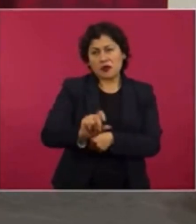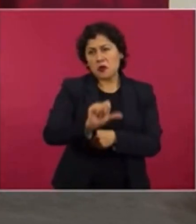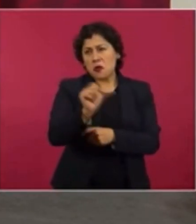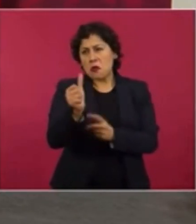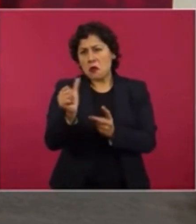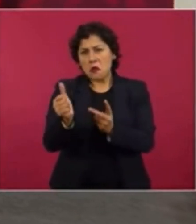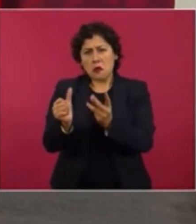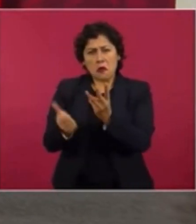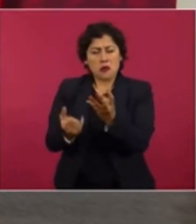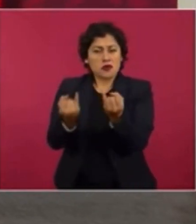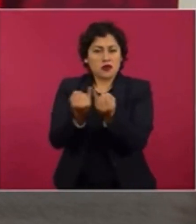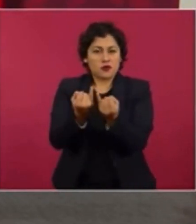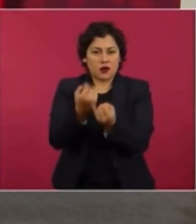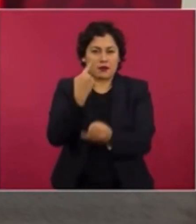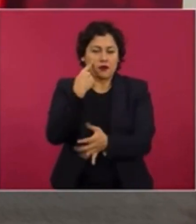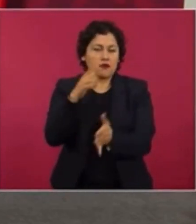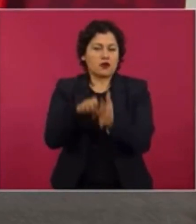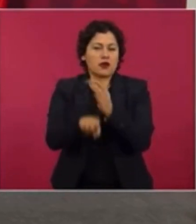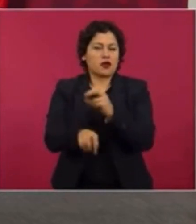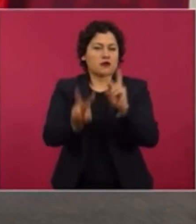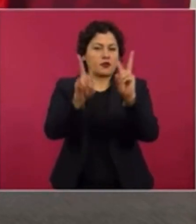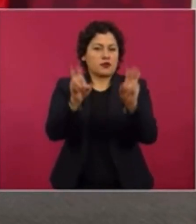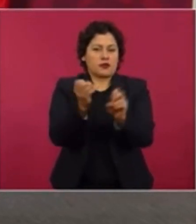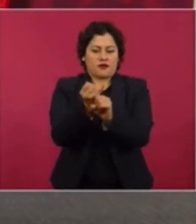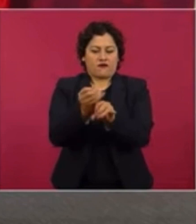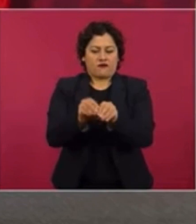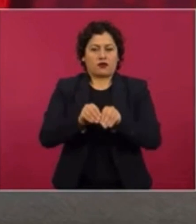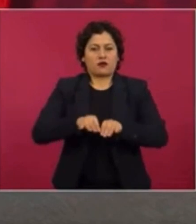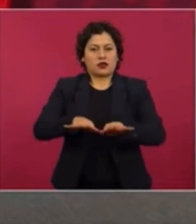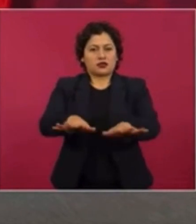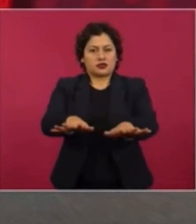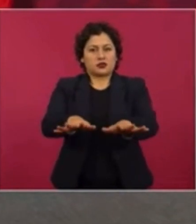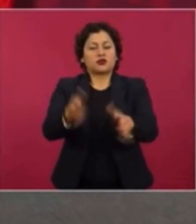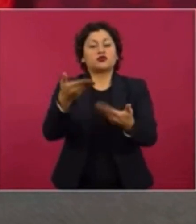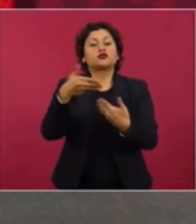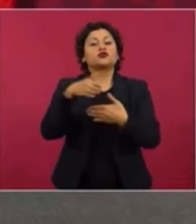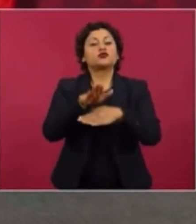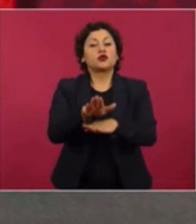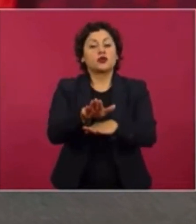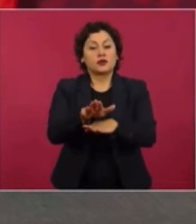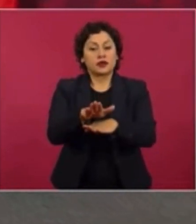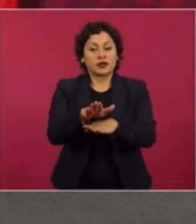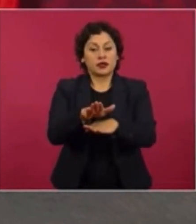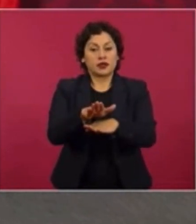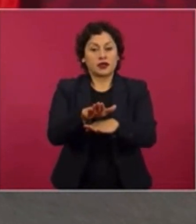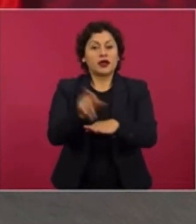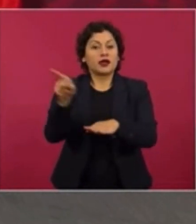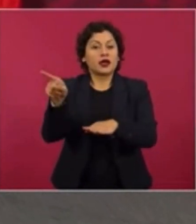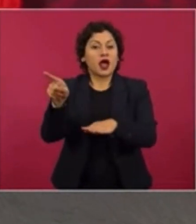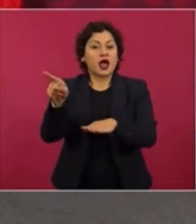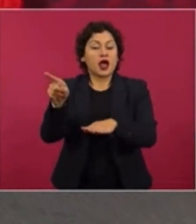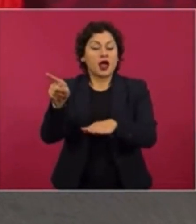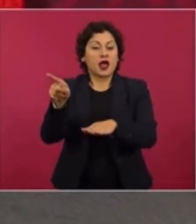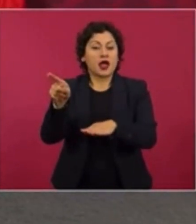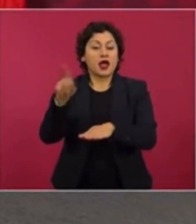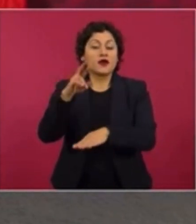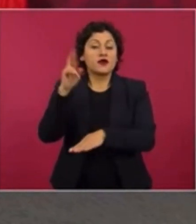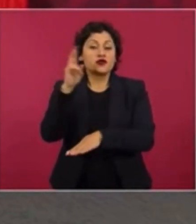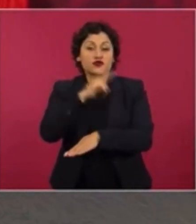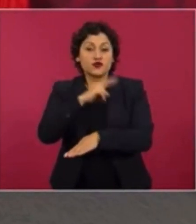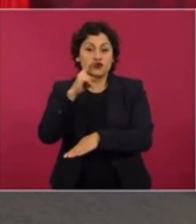En el manejo, por ejemplo, de la información de la intervención de Rusia a Ucrania,